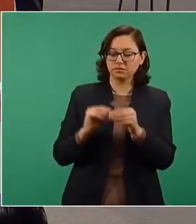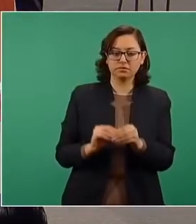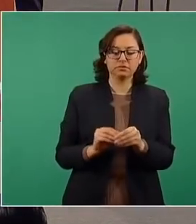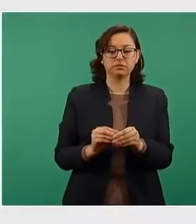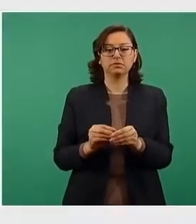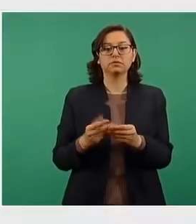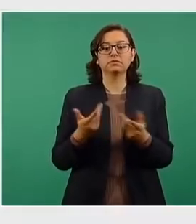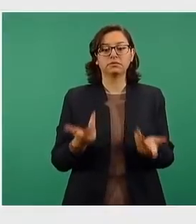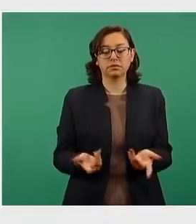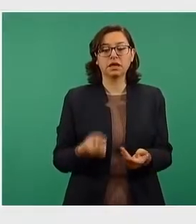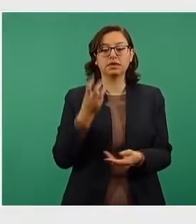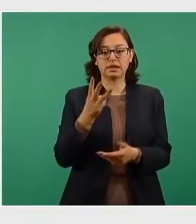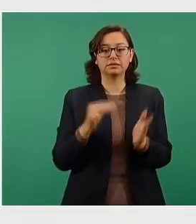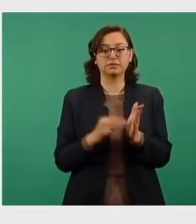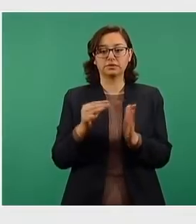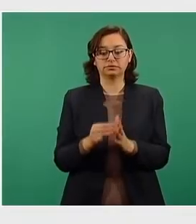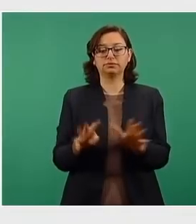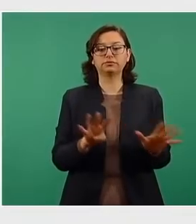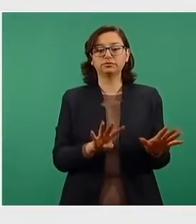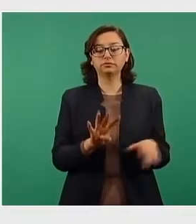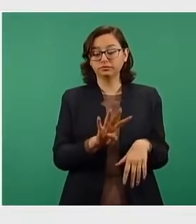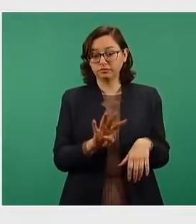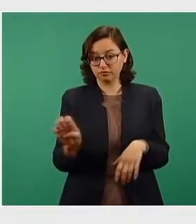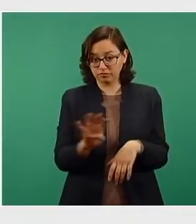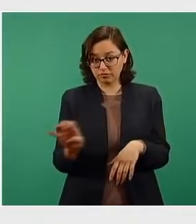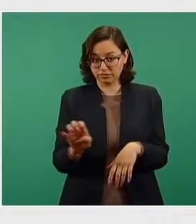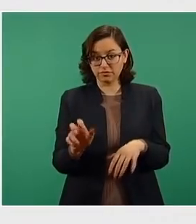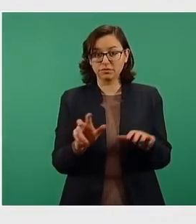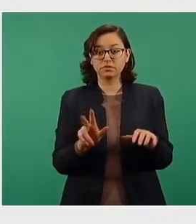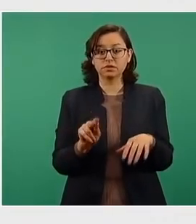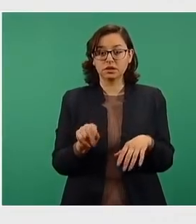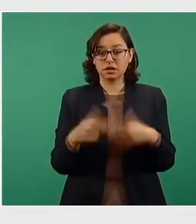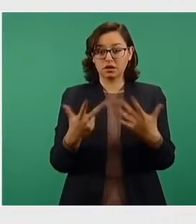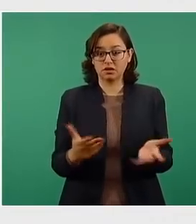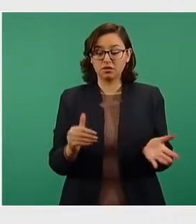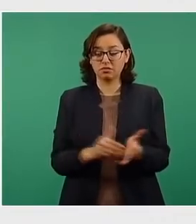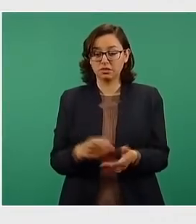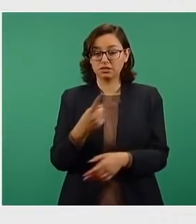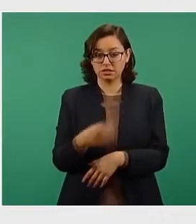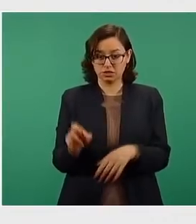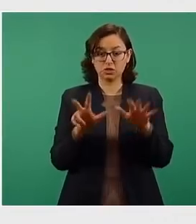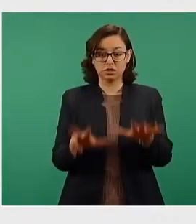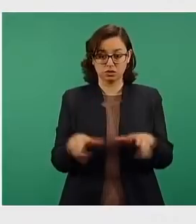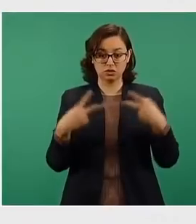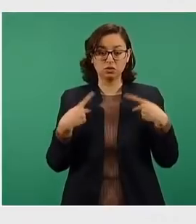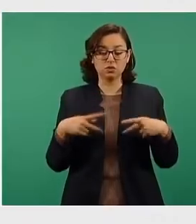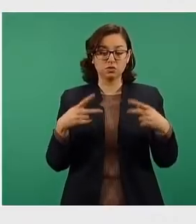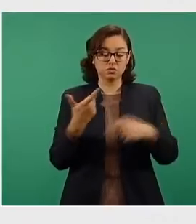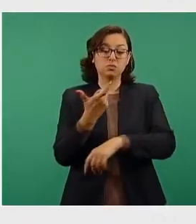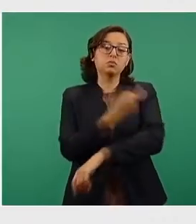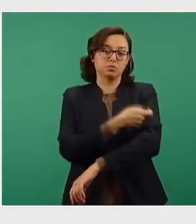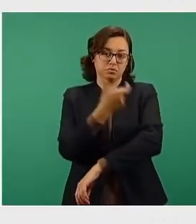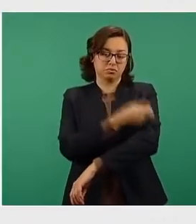nos señala que 3 millones 488 mil 118 son las dosis aplicadas